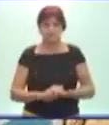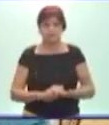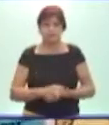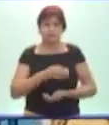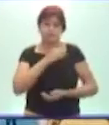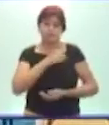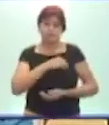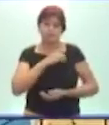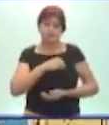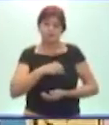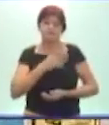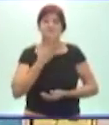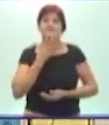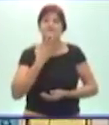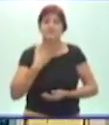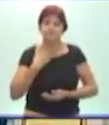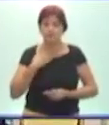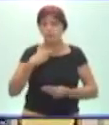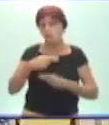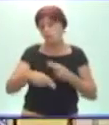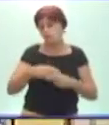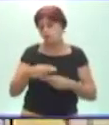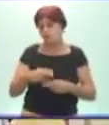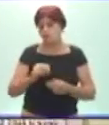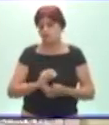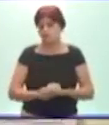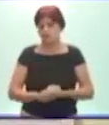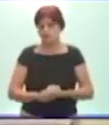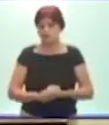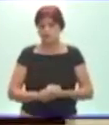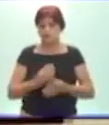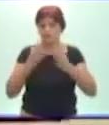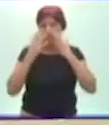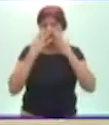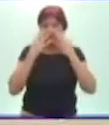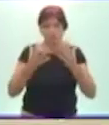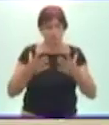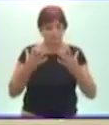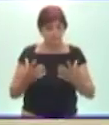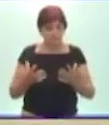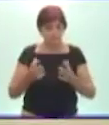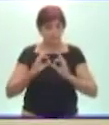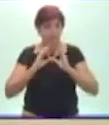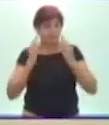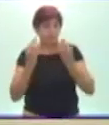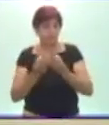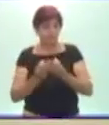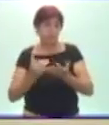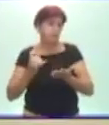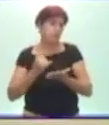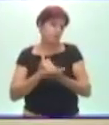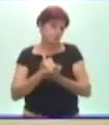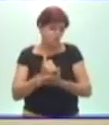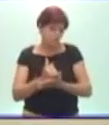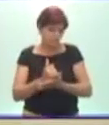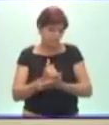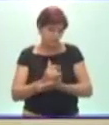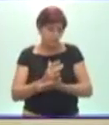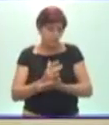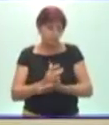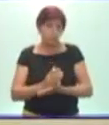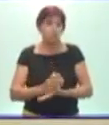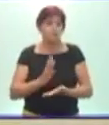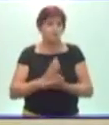mucho placer por realizarlo. Es importante, familia, miren, los miércoles dan matemáticas. Los niños con